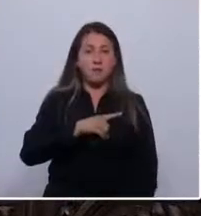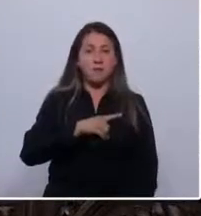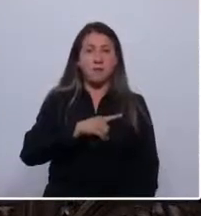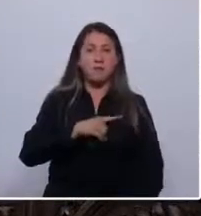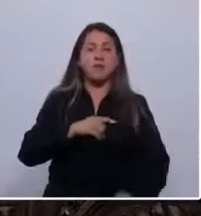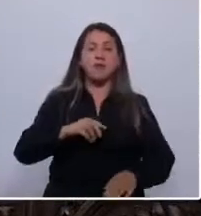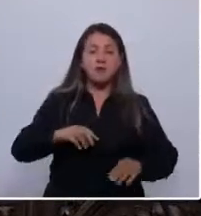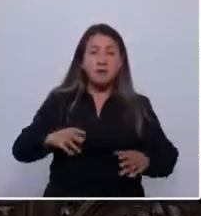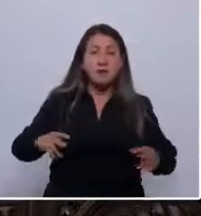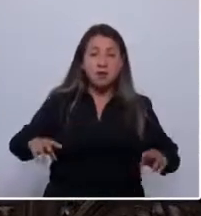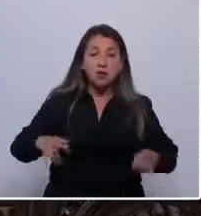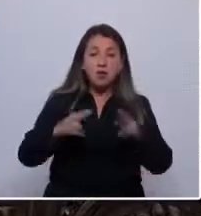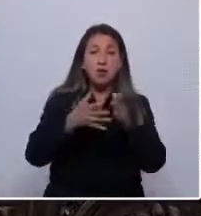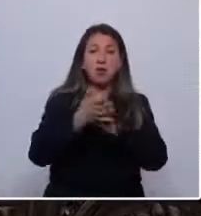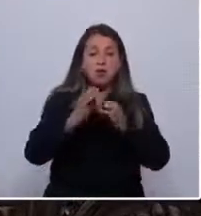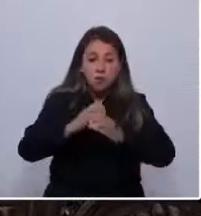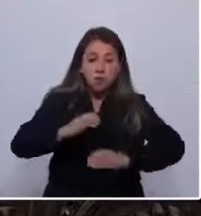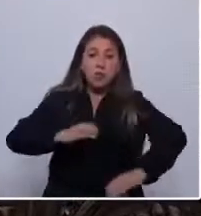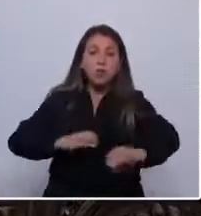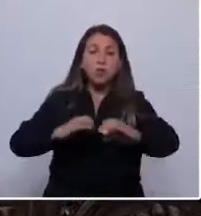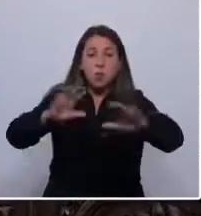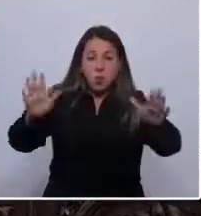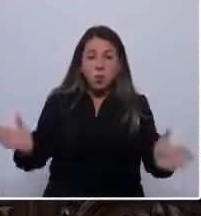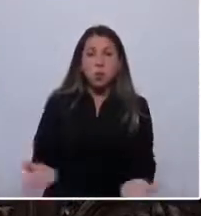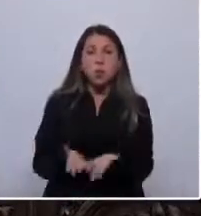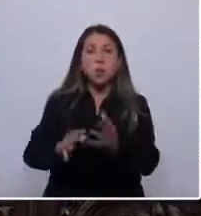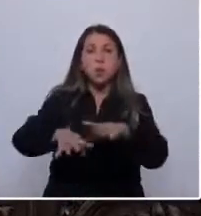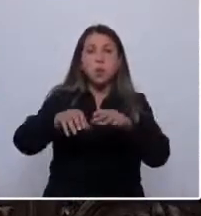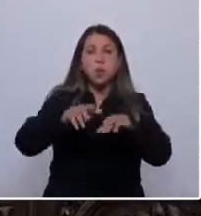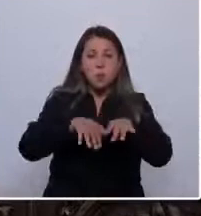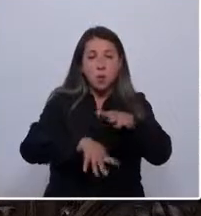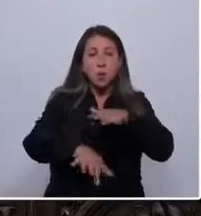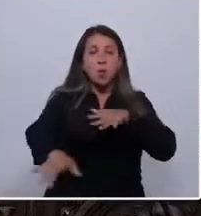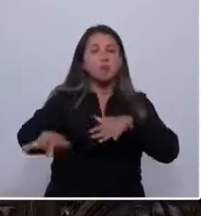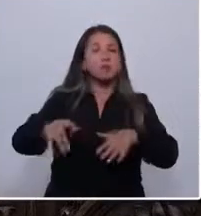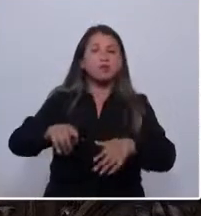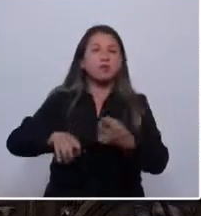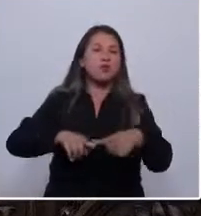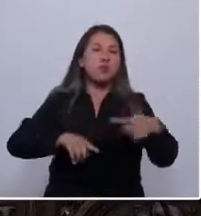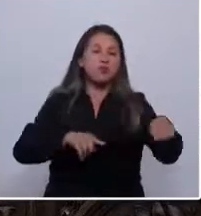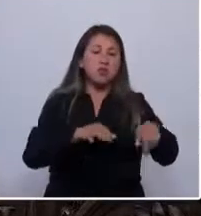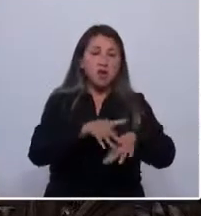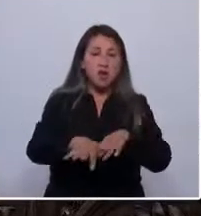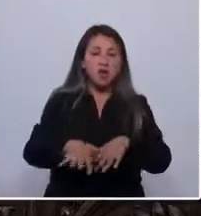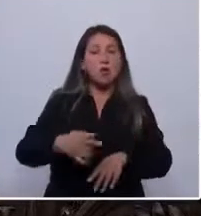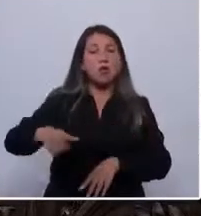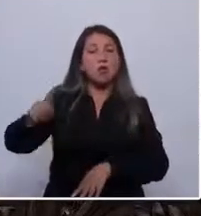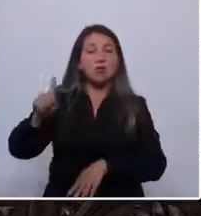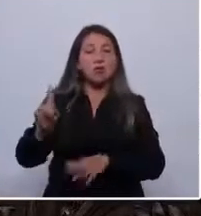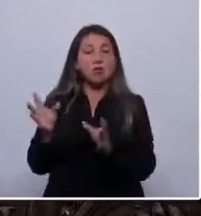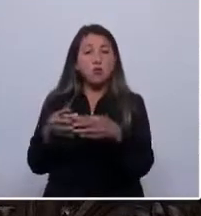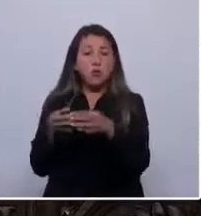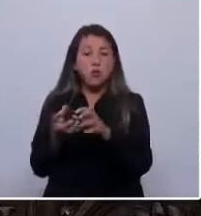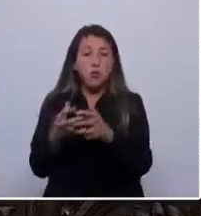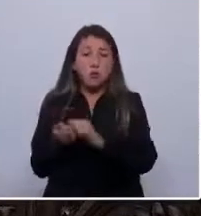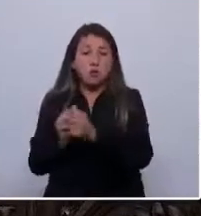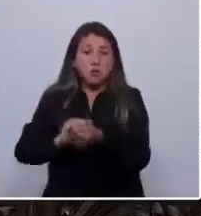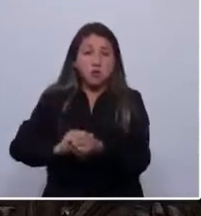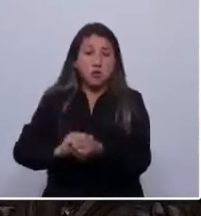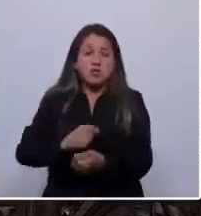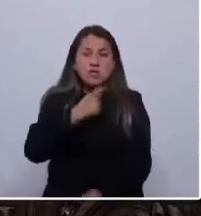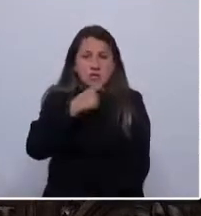hidráulicas como pozos profundos, tranques, revestimientos de canales y tantas otras. Mientras unos pocos pudieron adaptarse a la mega sequía,